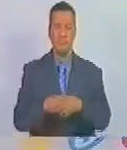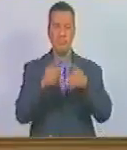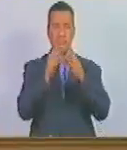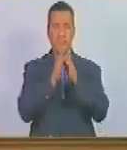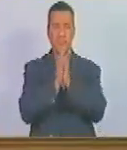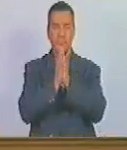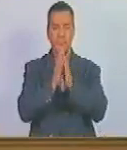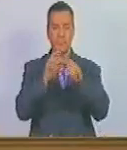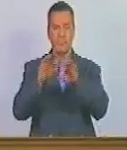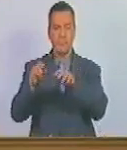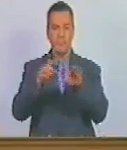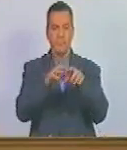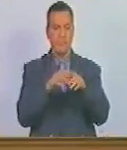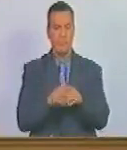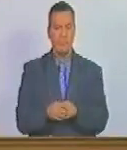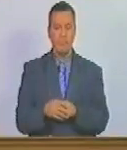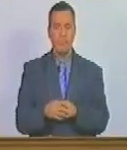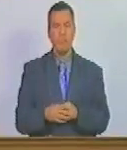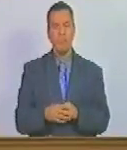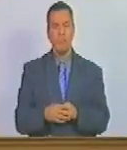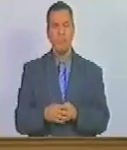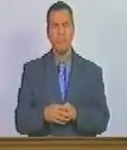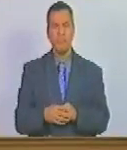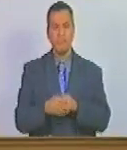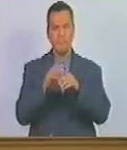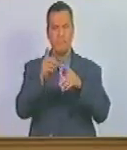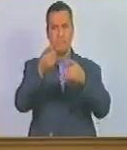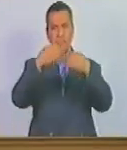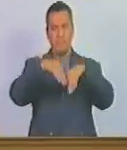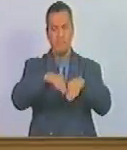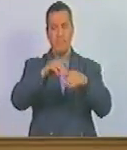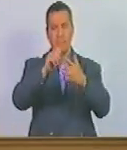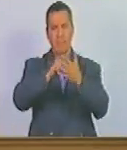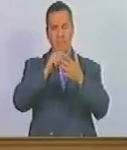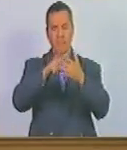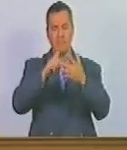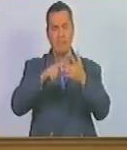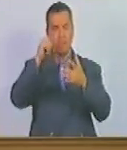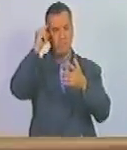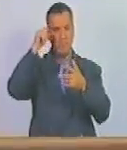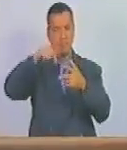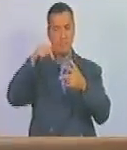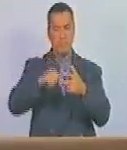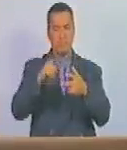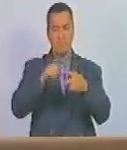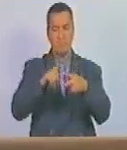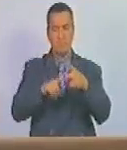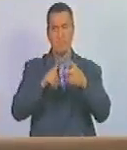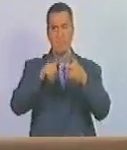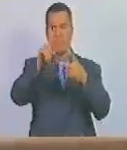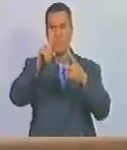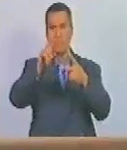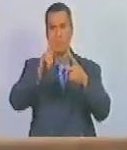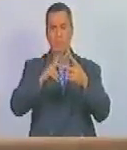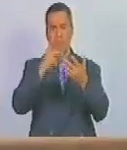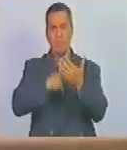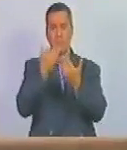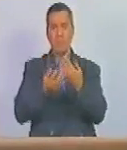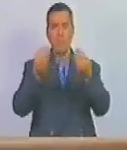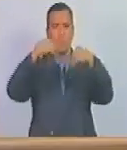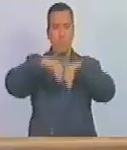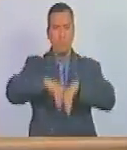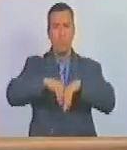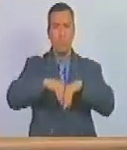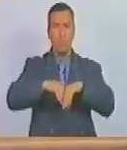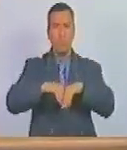Ciudadana Secretaria, siguiente punto del orden del día, por favor. Punto número 2, proyecto de acuerdo